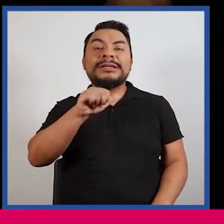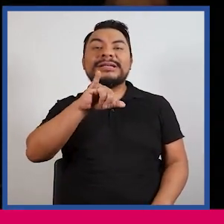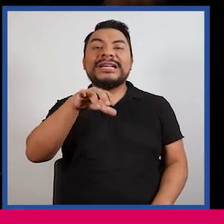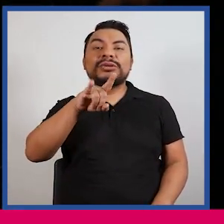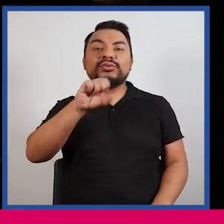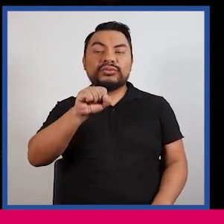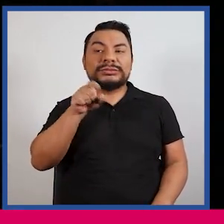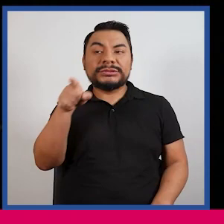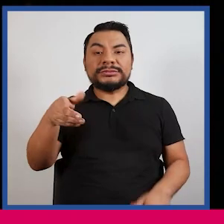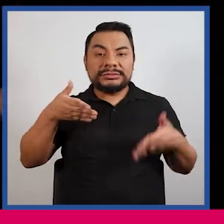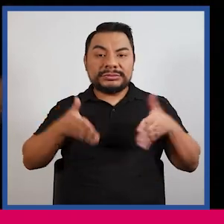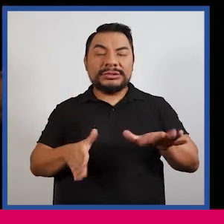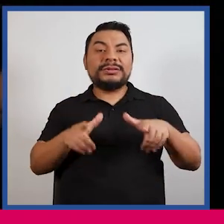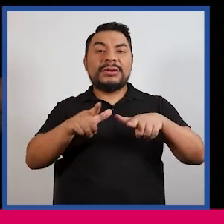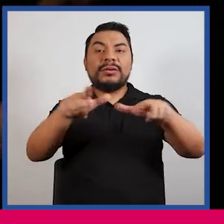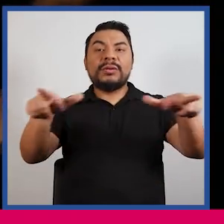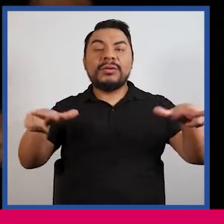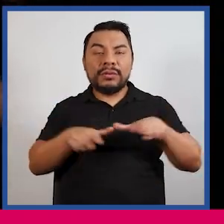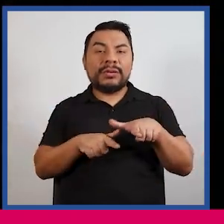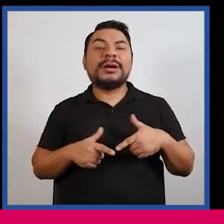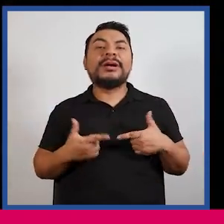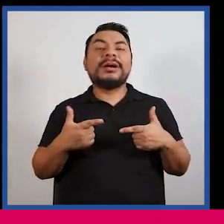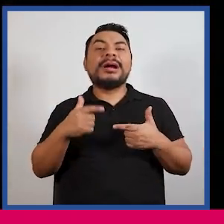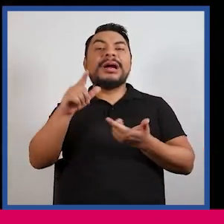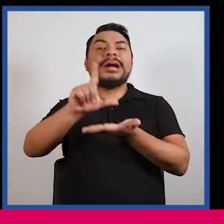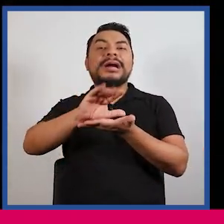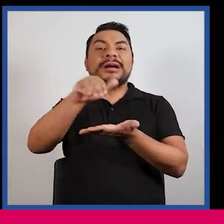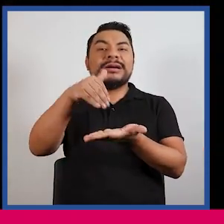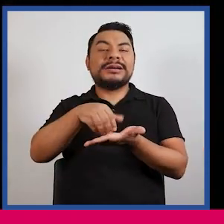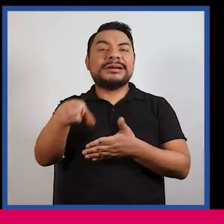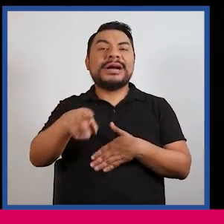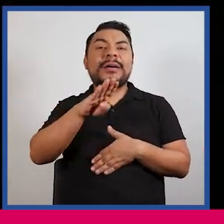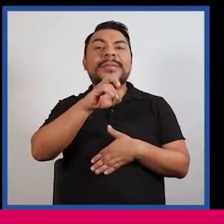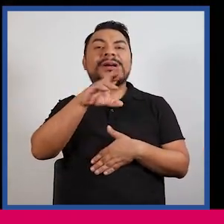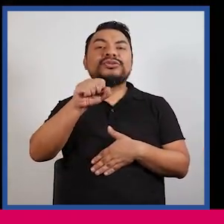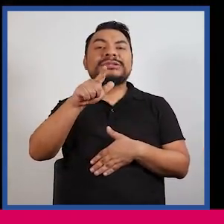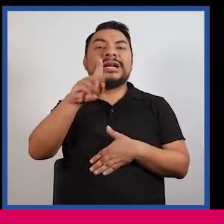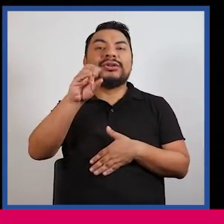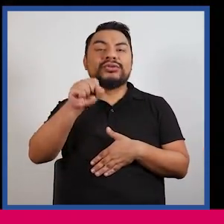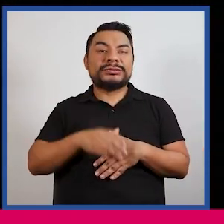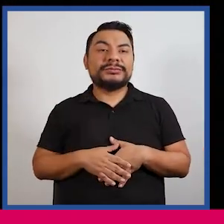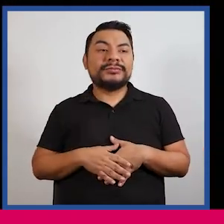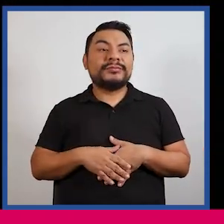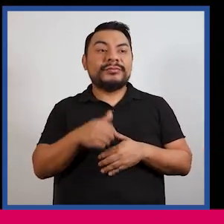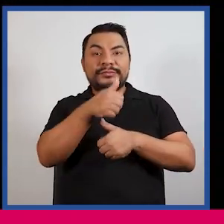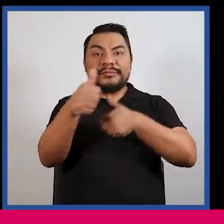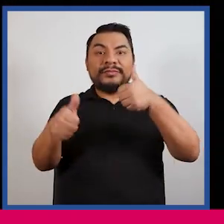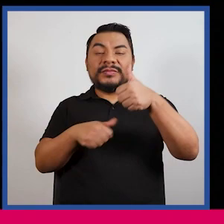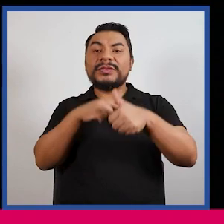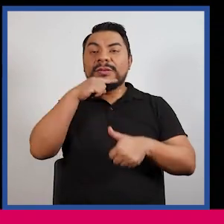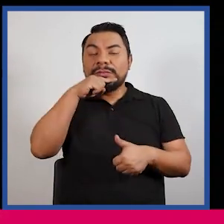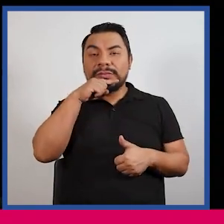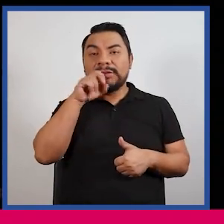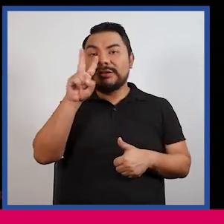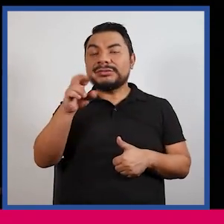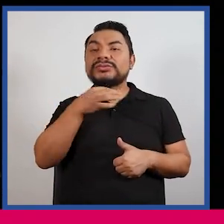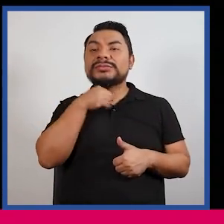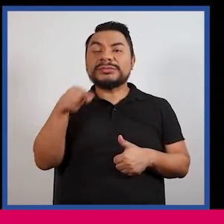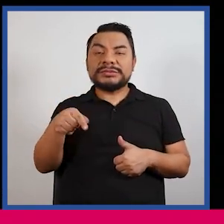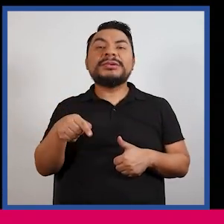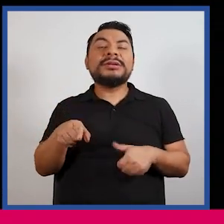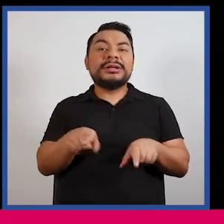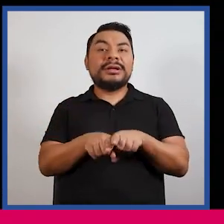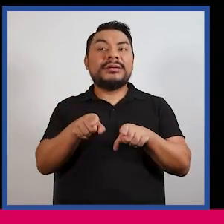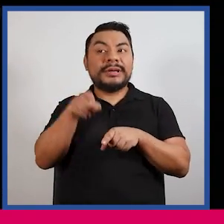nació en Barrios Altos. Mi bisabuela, Emperatriz Montealegre,